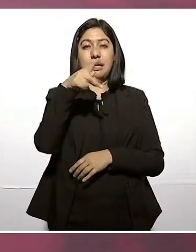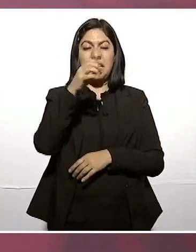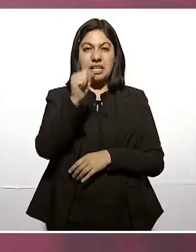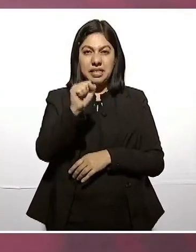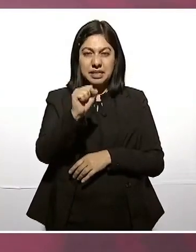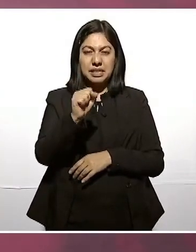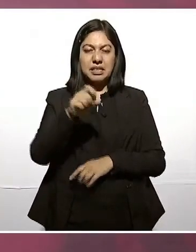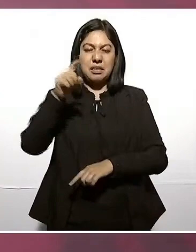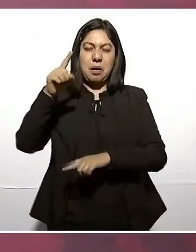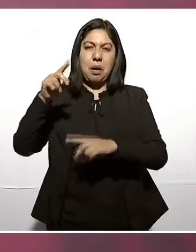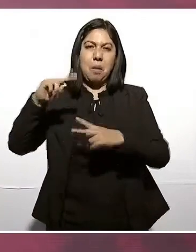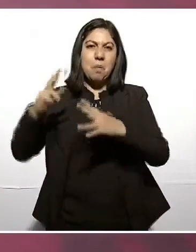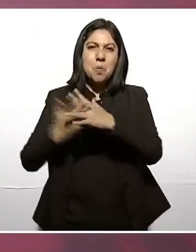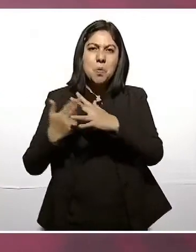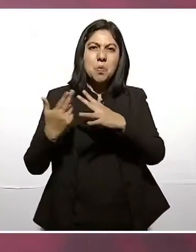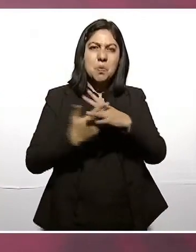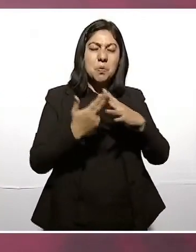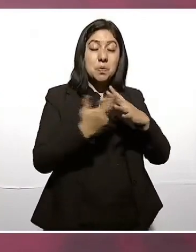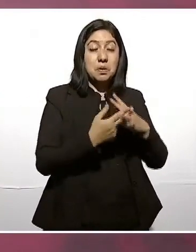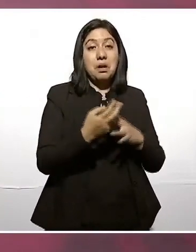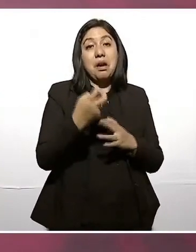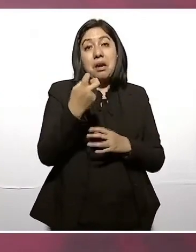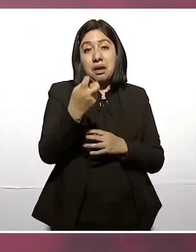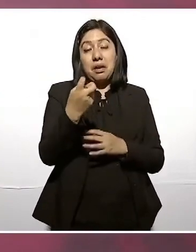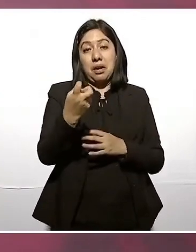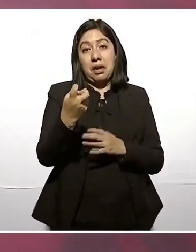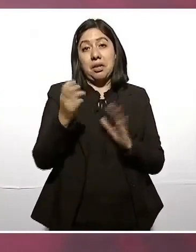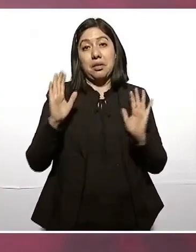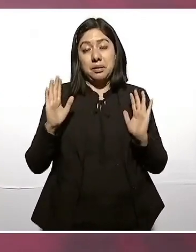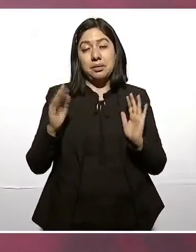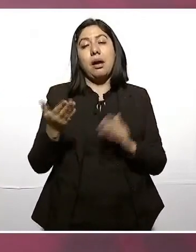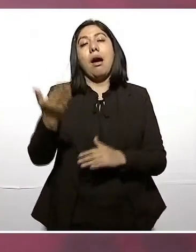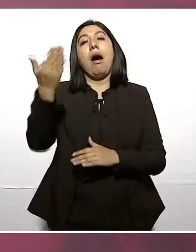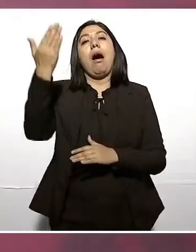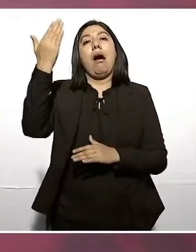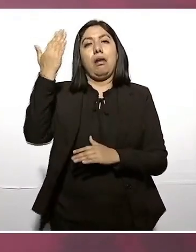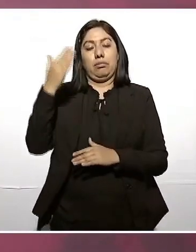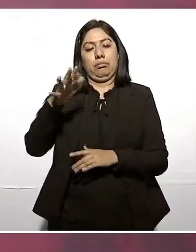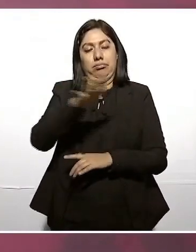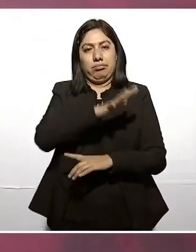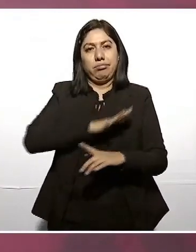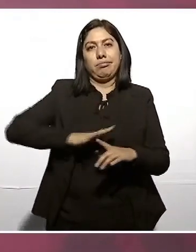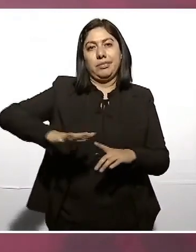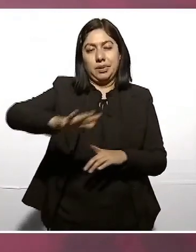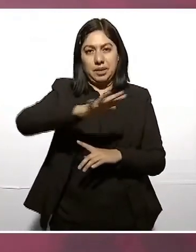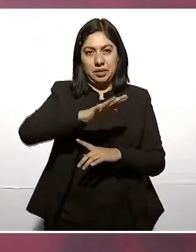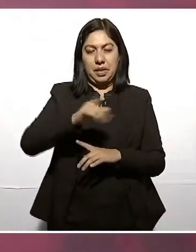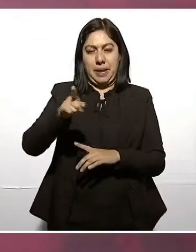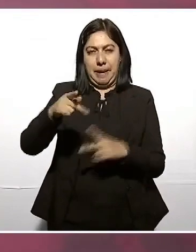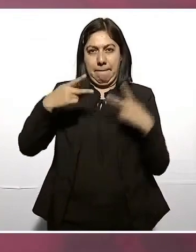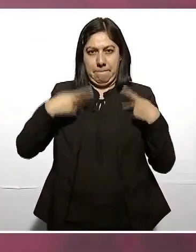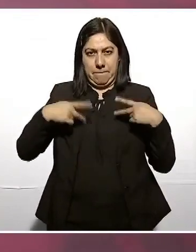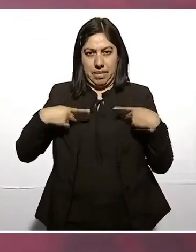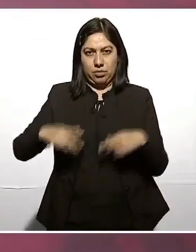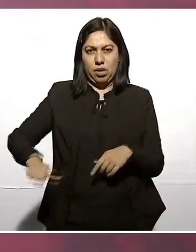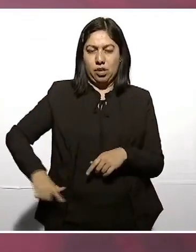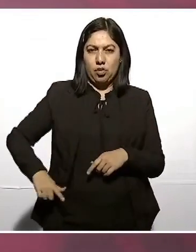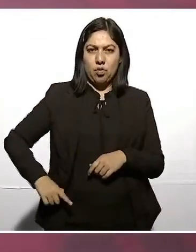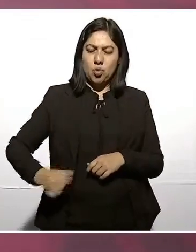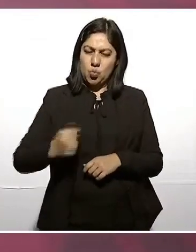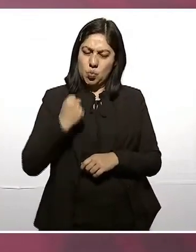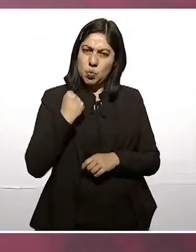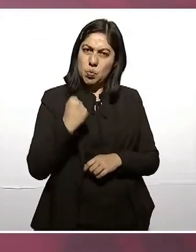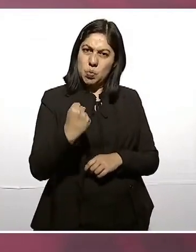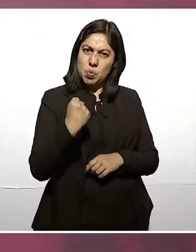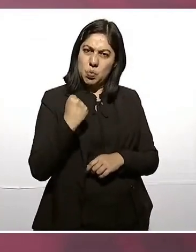Esa era la situación que prevalecía de autoritarismo. Entonces,